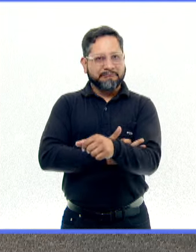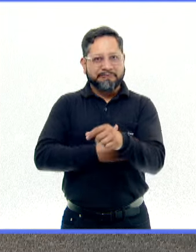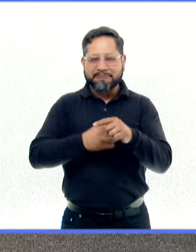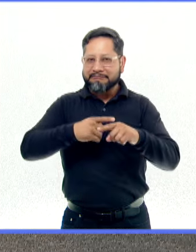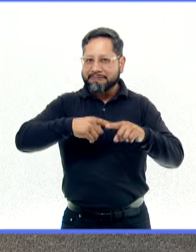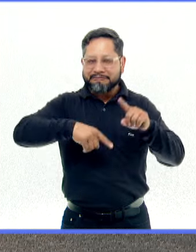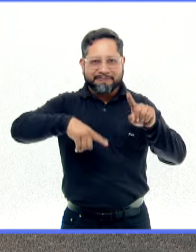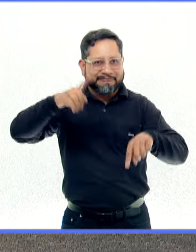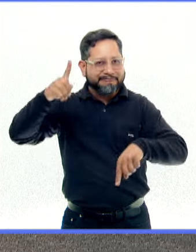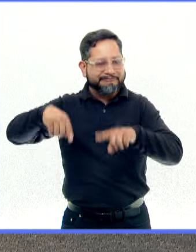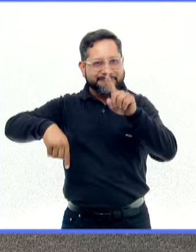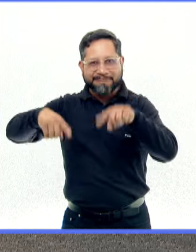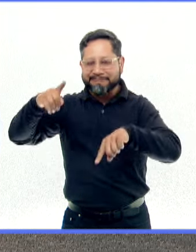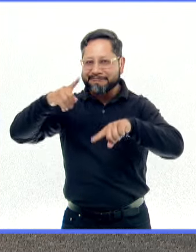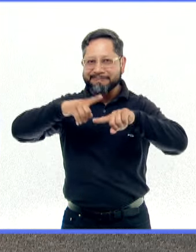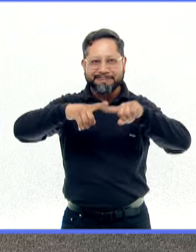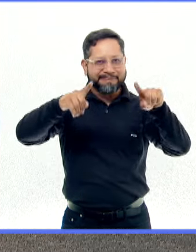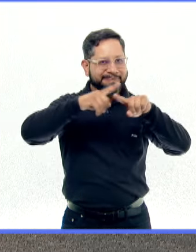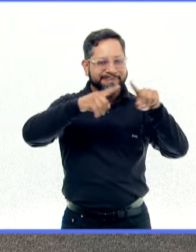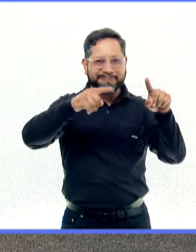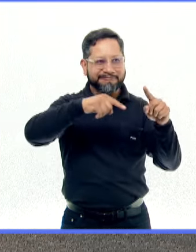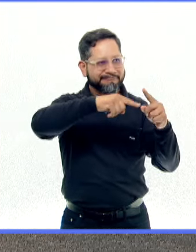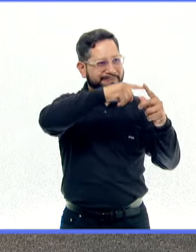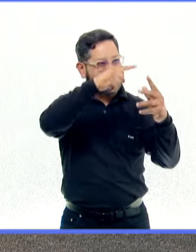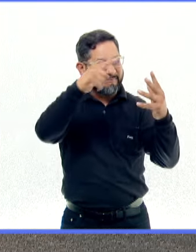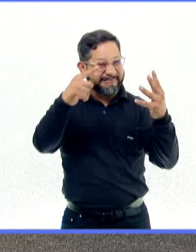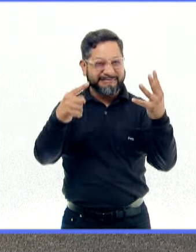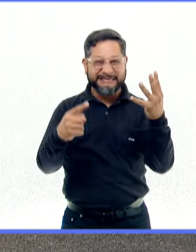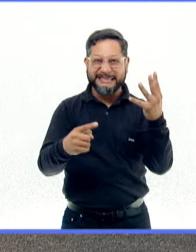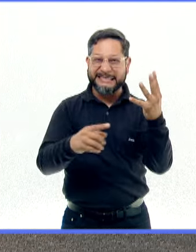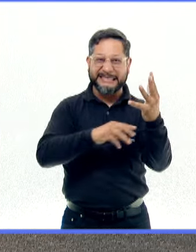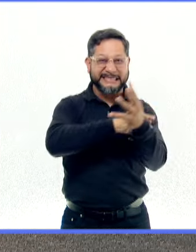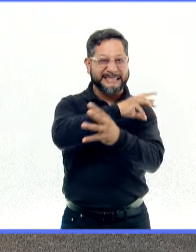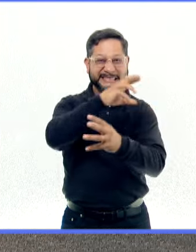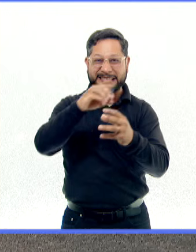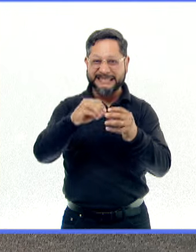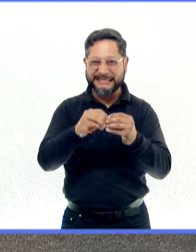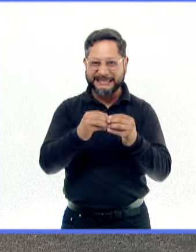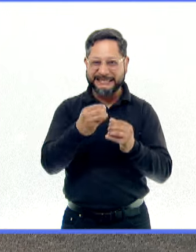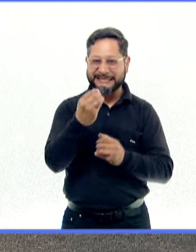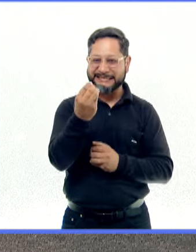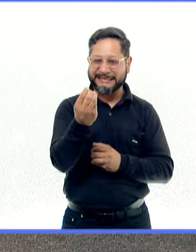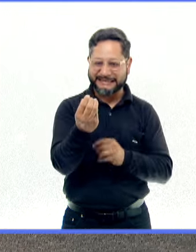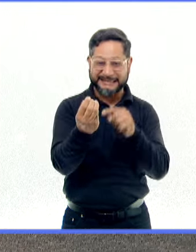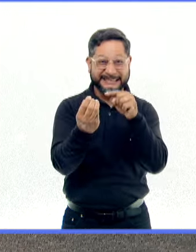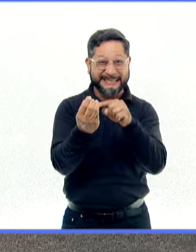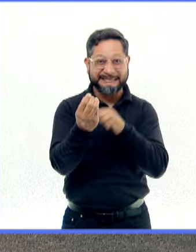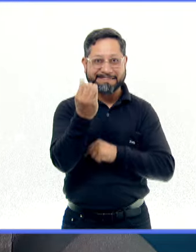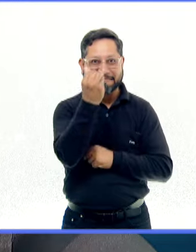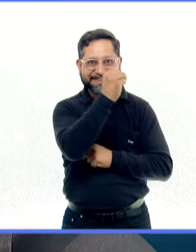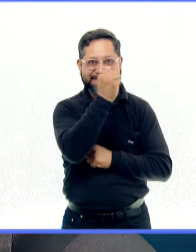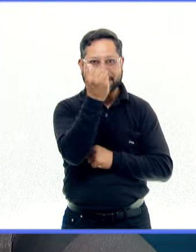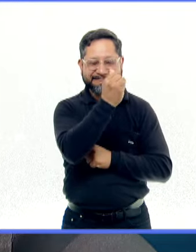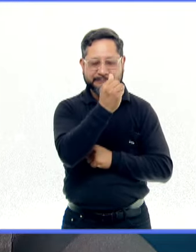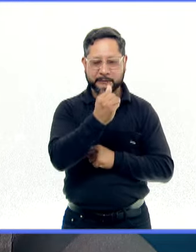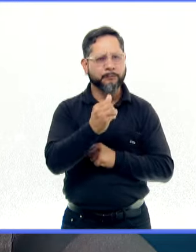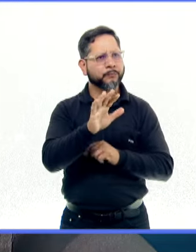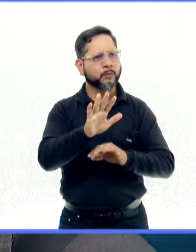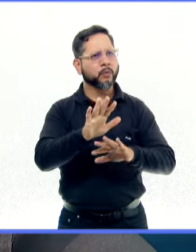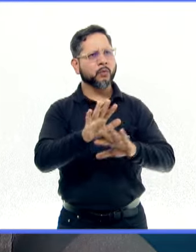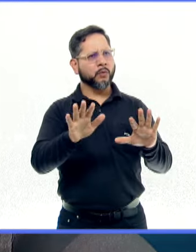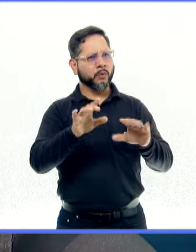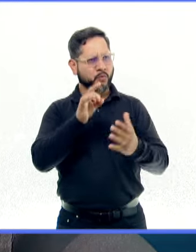que conforman una diversidad increíble y amplia y entonces a mí me gustaría hablar ahora no solamente del espectro